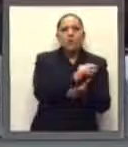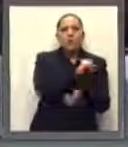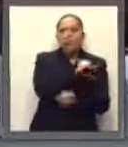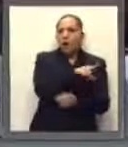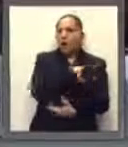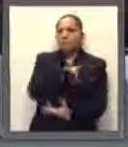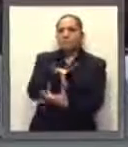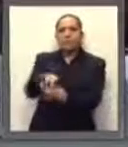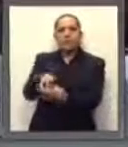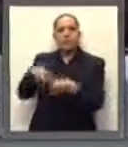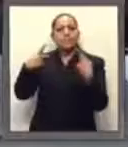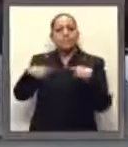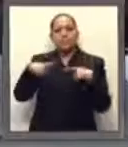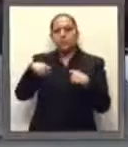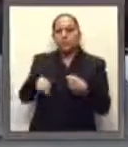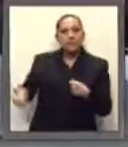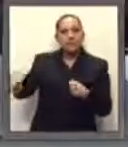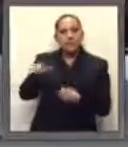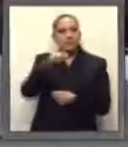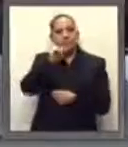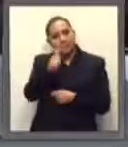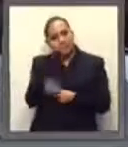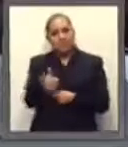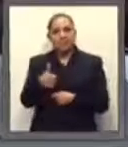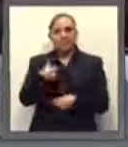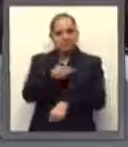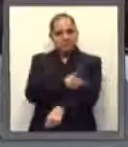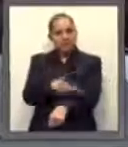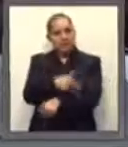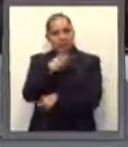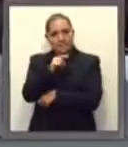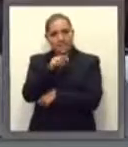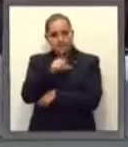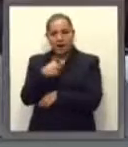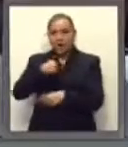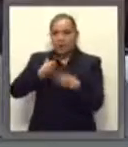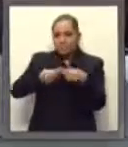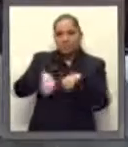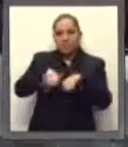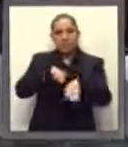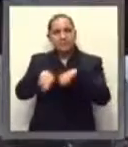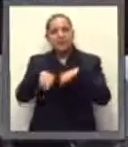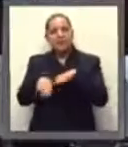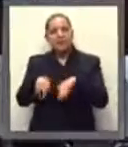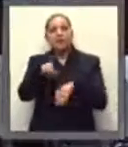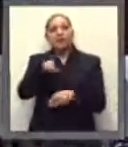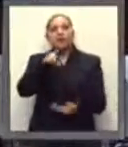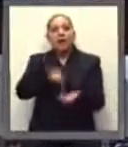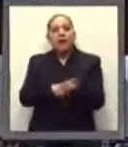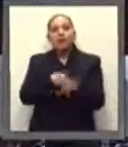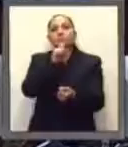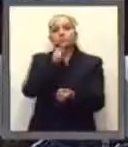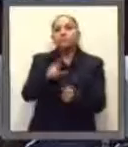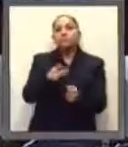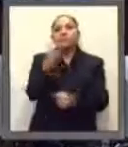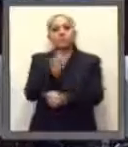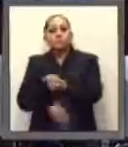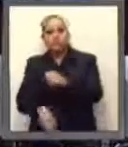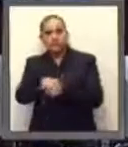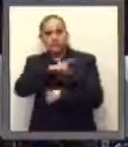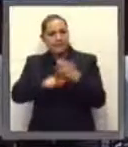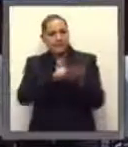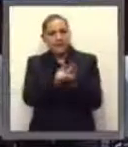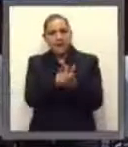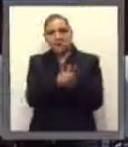se ampararon y a quienes comenzaron a prestar sus servicios con posteridad al entrar en vigor de esta ley.